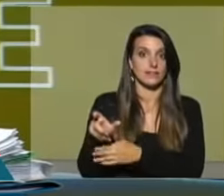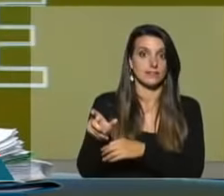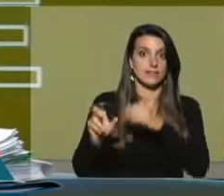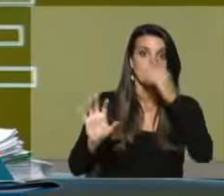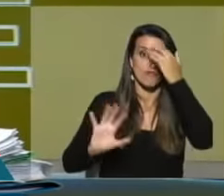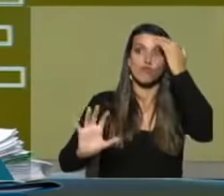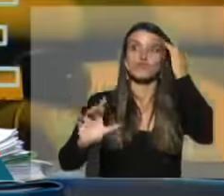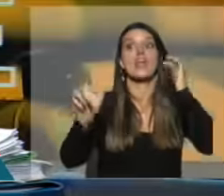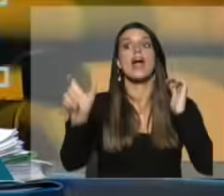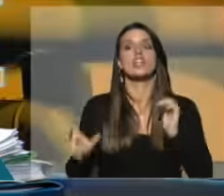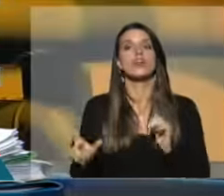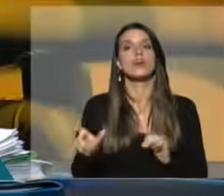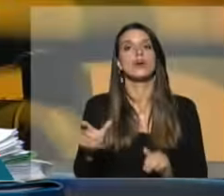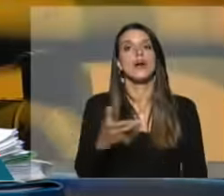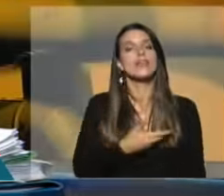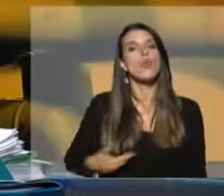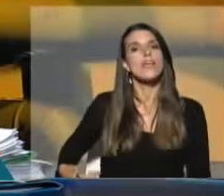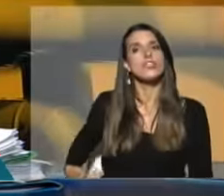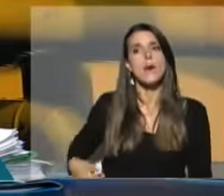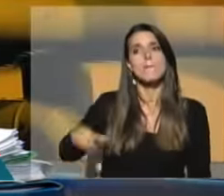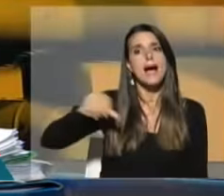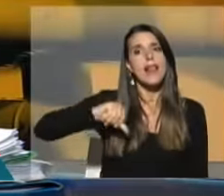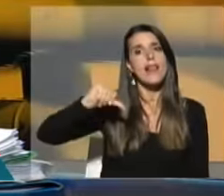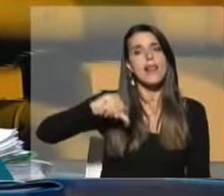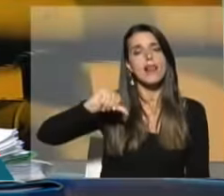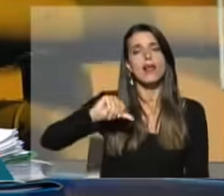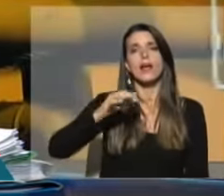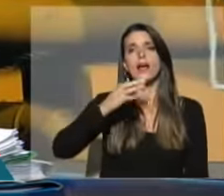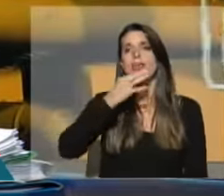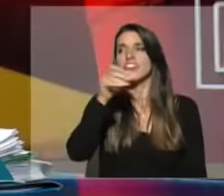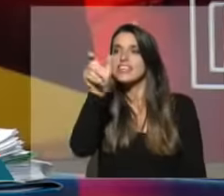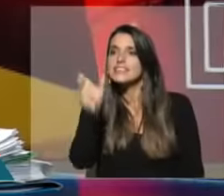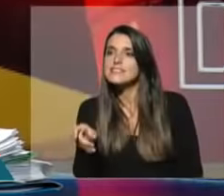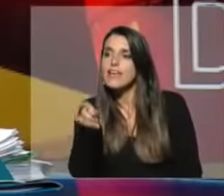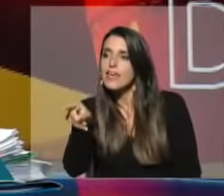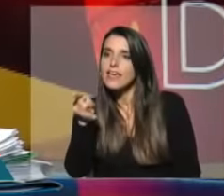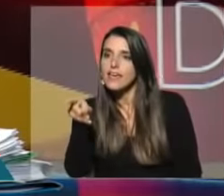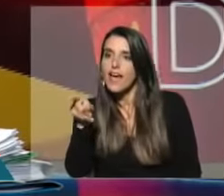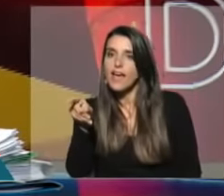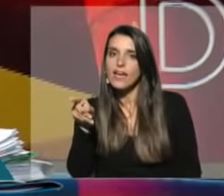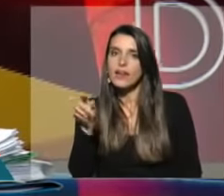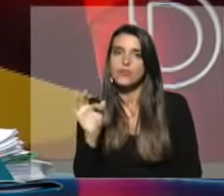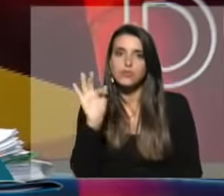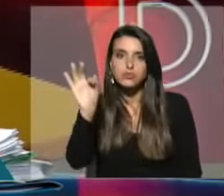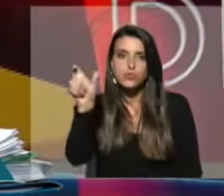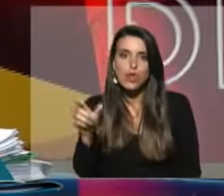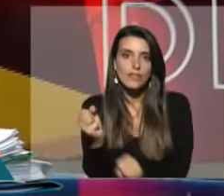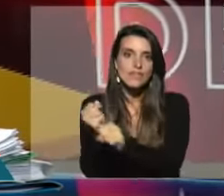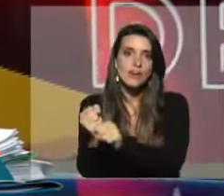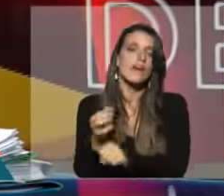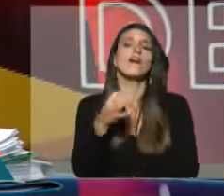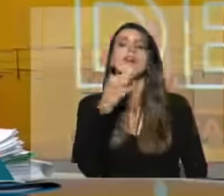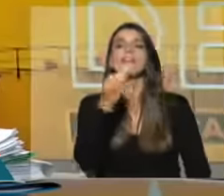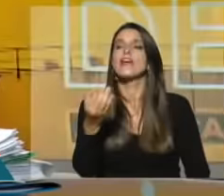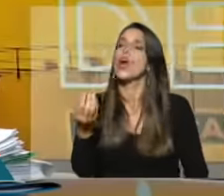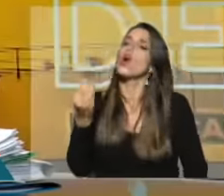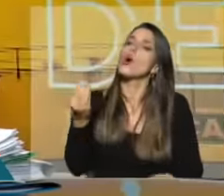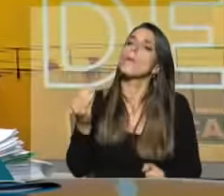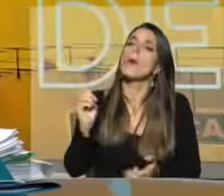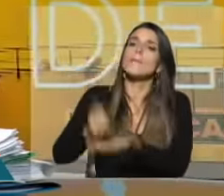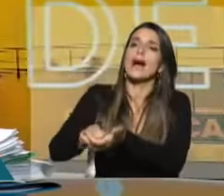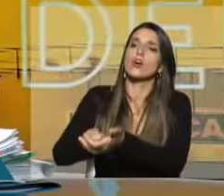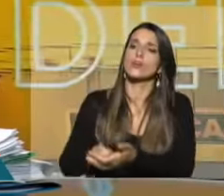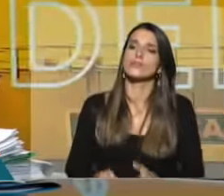el mal empleador, el mal empresario, le dice a ese futuro empleado, futuro trabajador, ¿cómo le va a pagar?